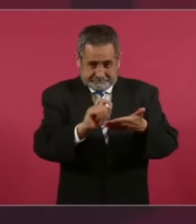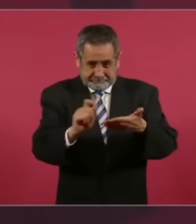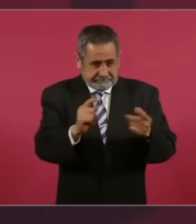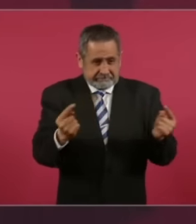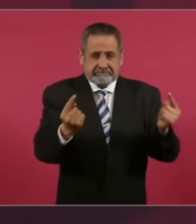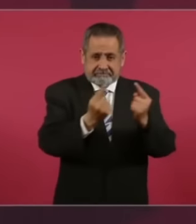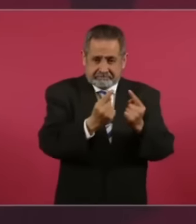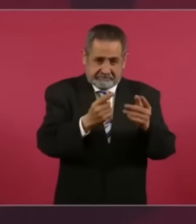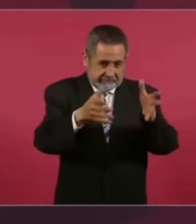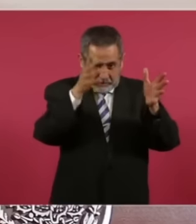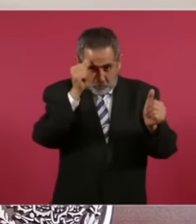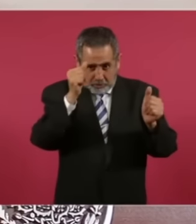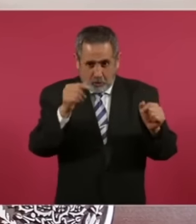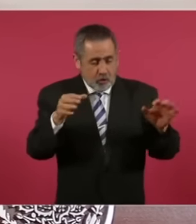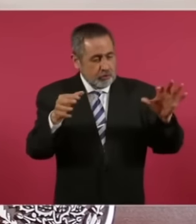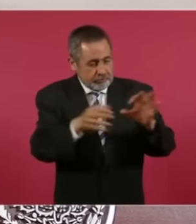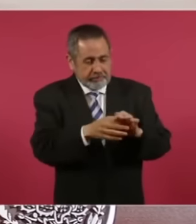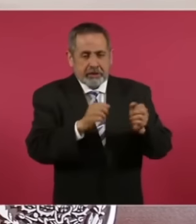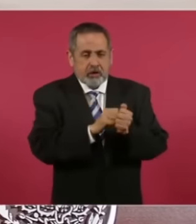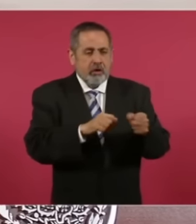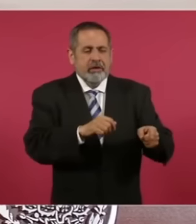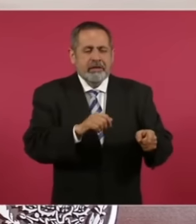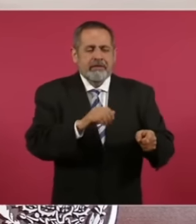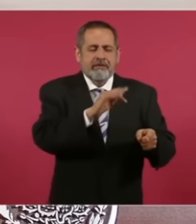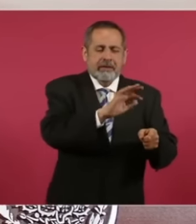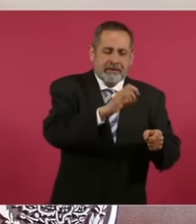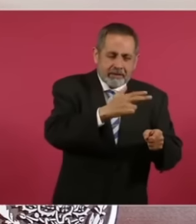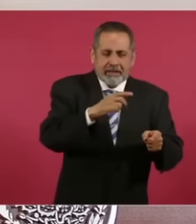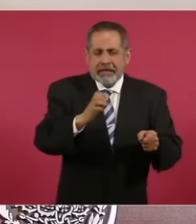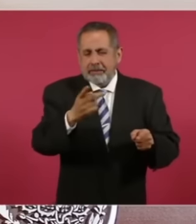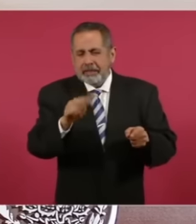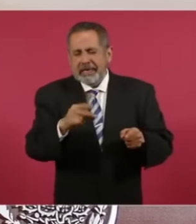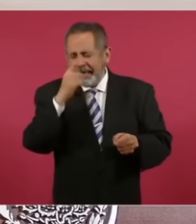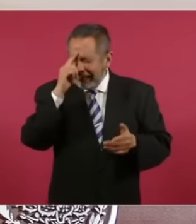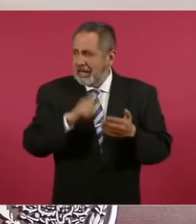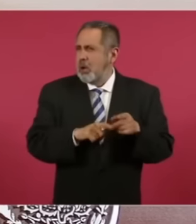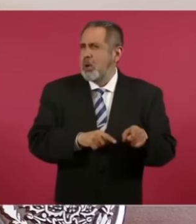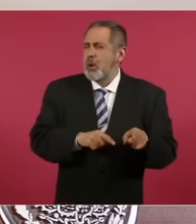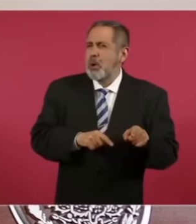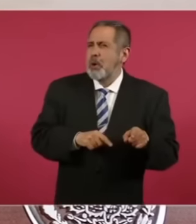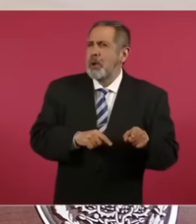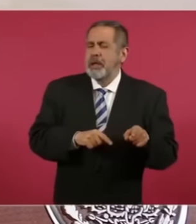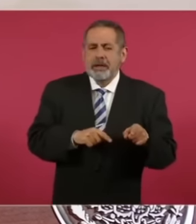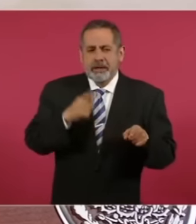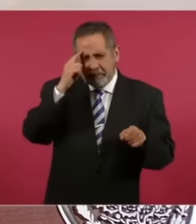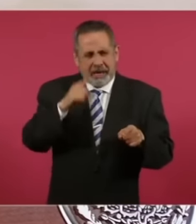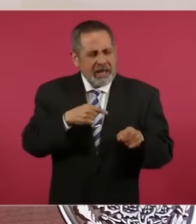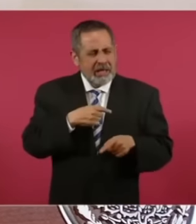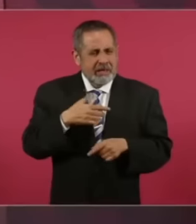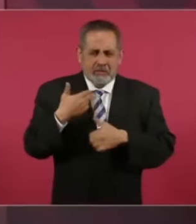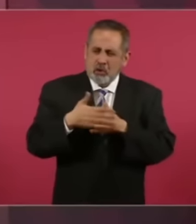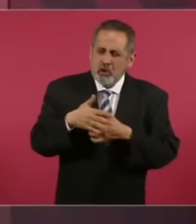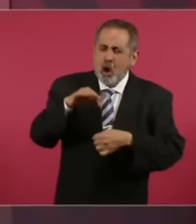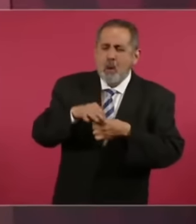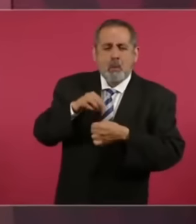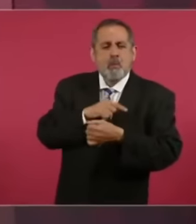Dejen sus comentarios y vamos a ver que es lo que está sucediendo en la mañanera y como el presidente